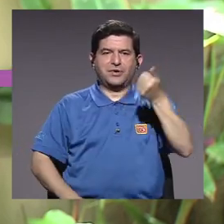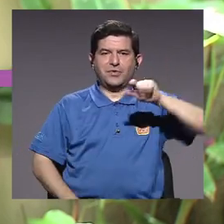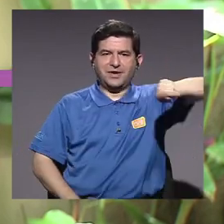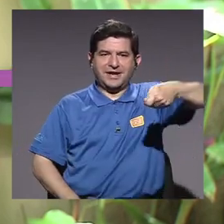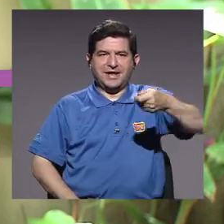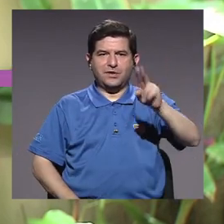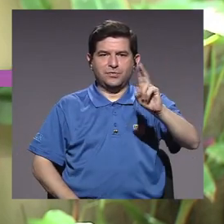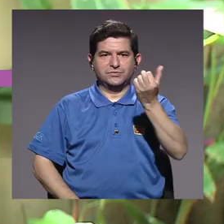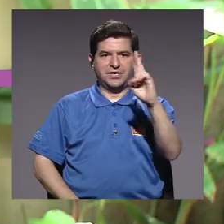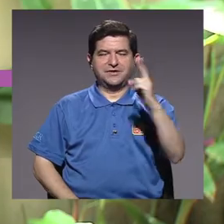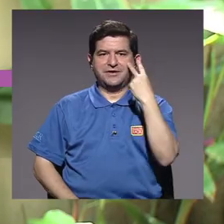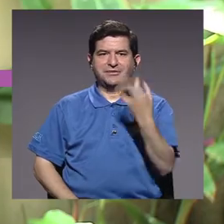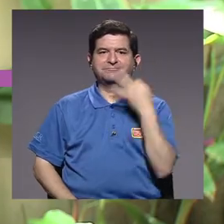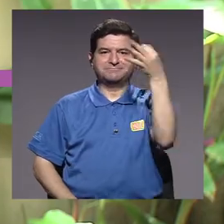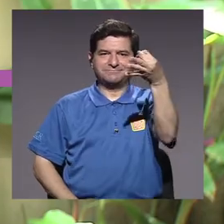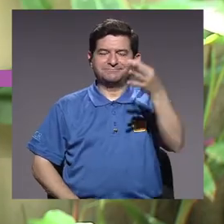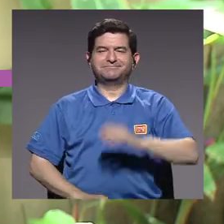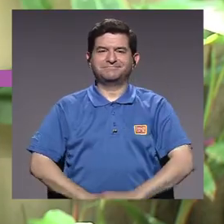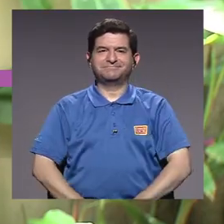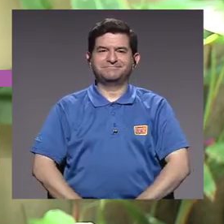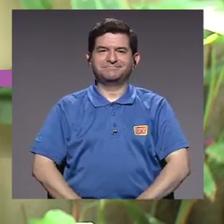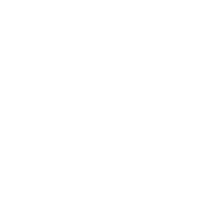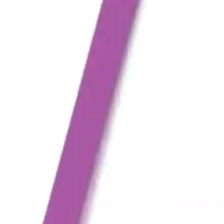Vivir Mejor, Canal UCR. Hasta la próxima.